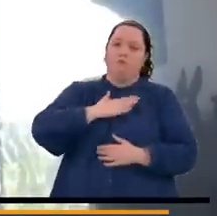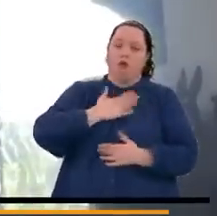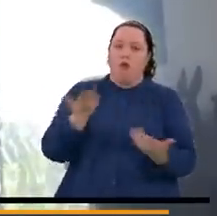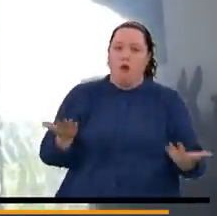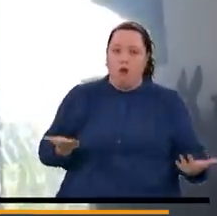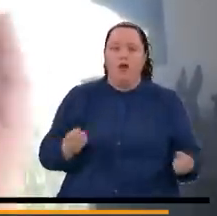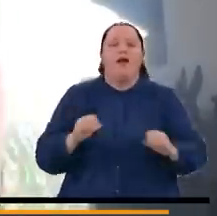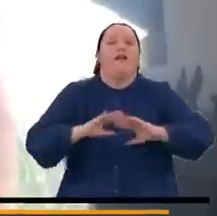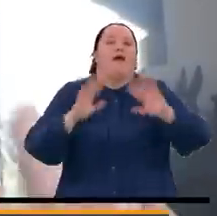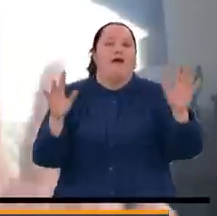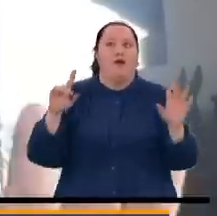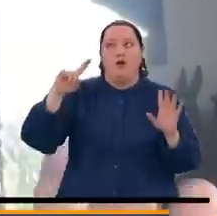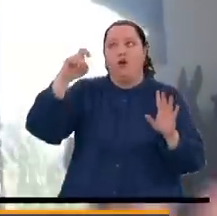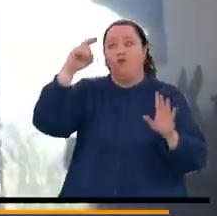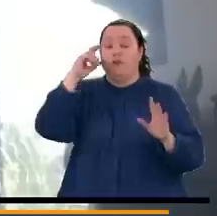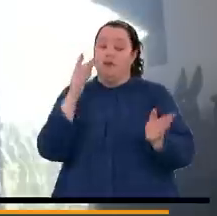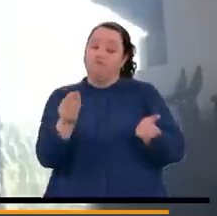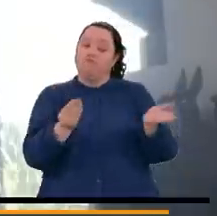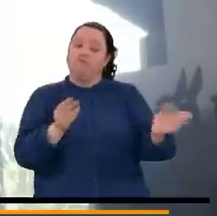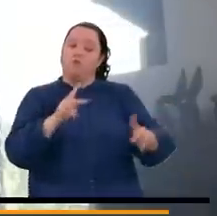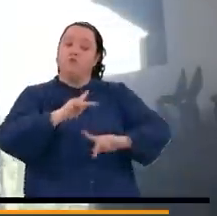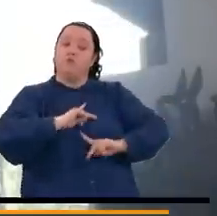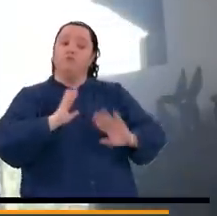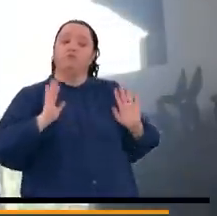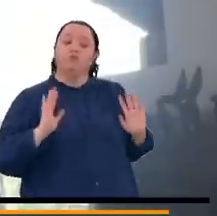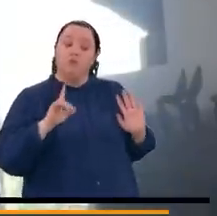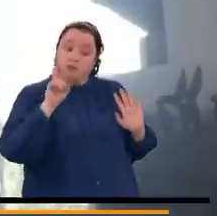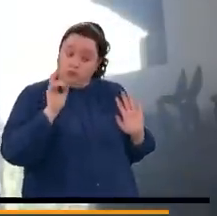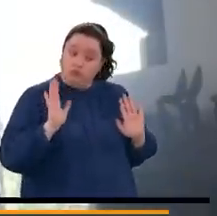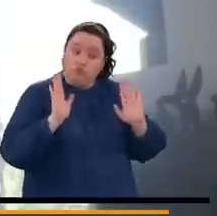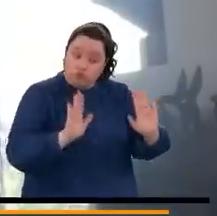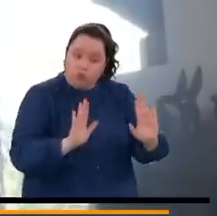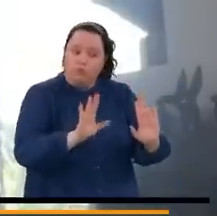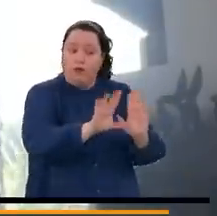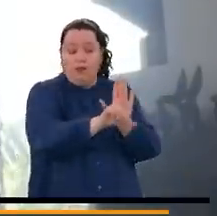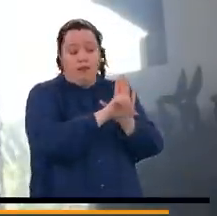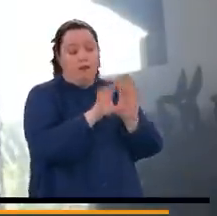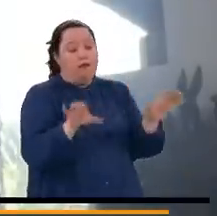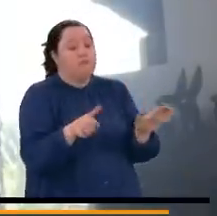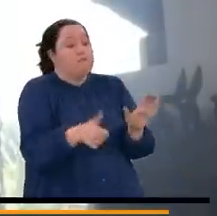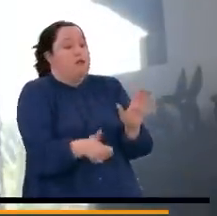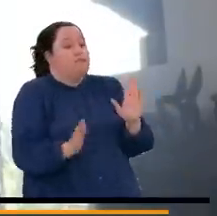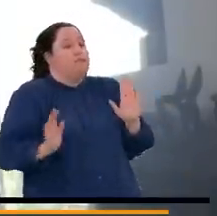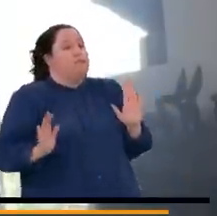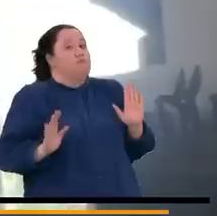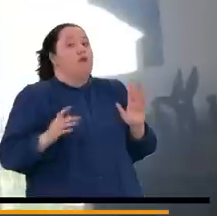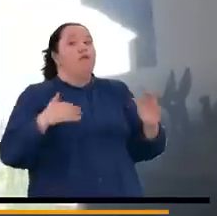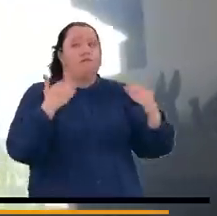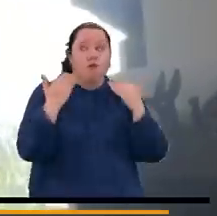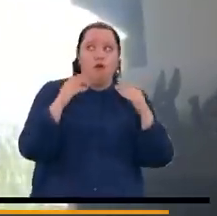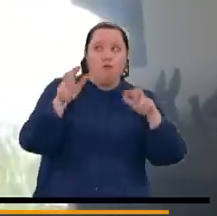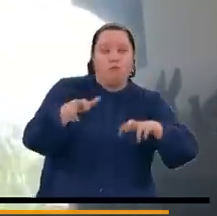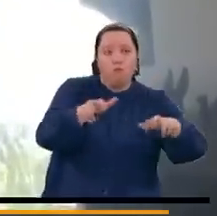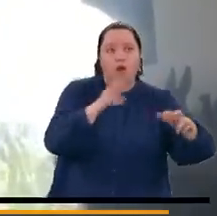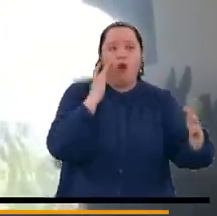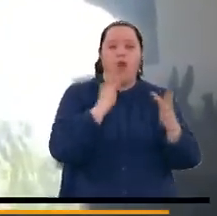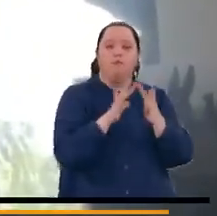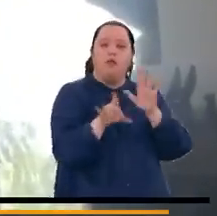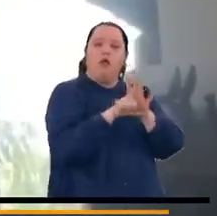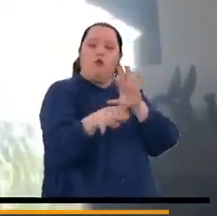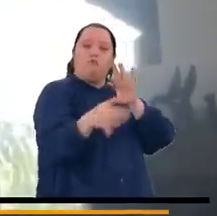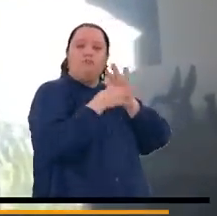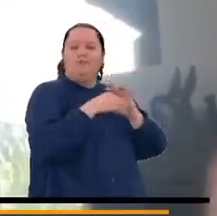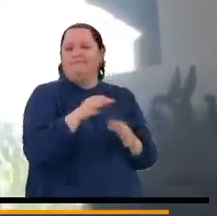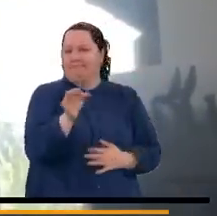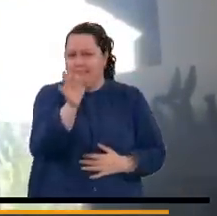tiene la condición del Estado de que para conservar esa propiedad tiene que estar dentro de la ley, darle a esa finca una explotación dentro de la ley. Le aseguro